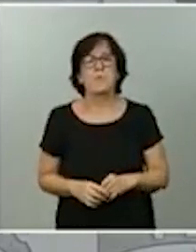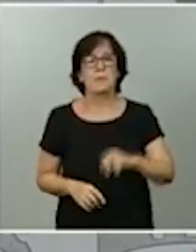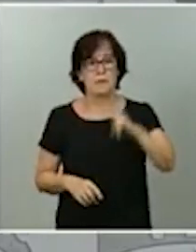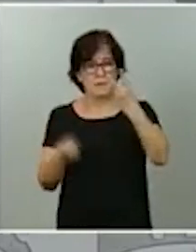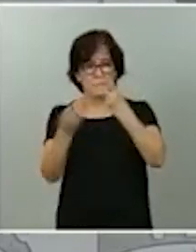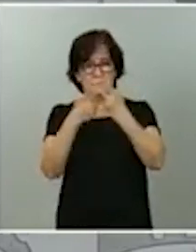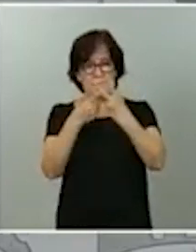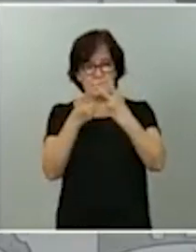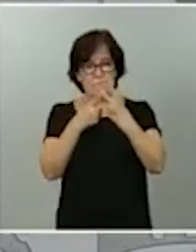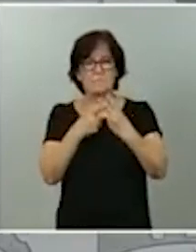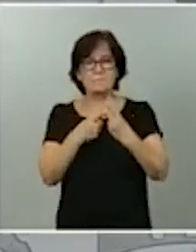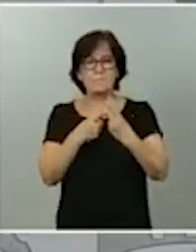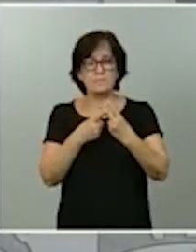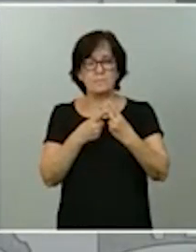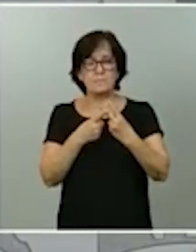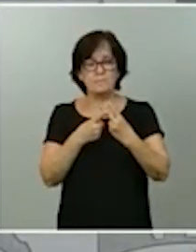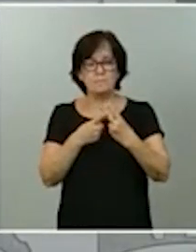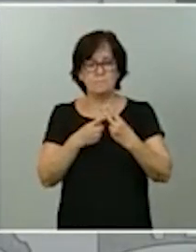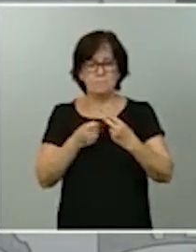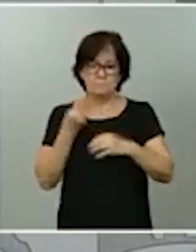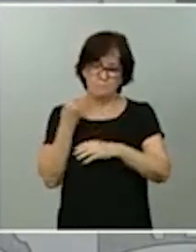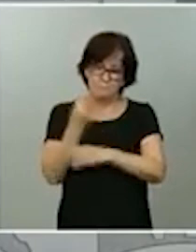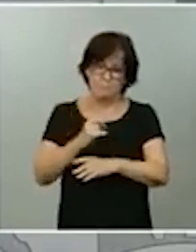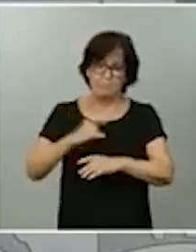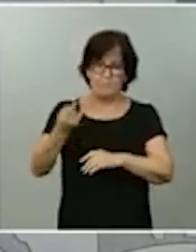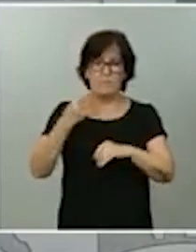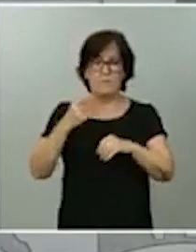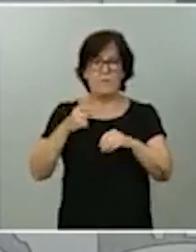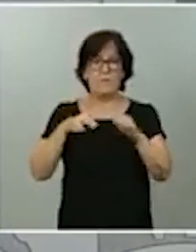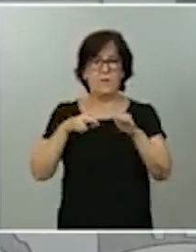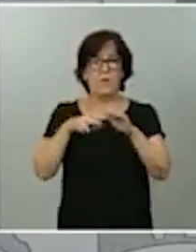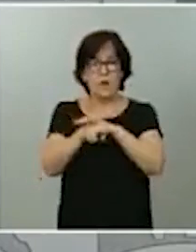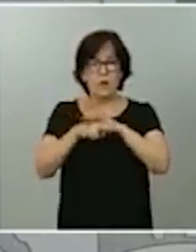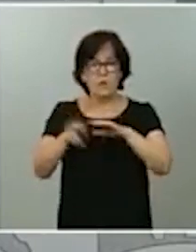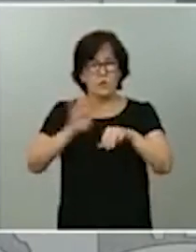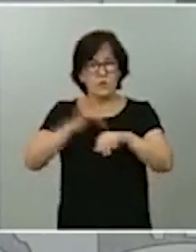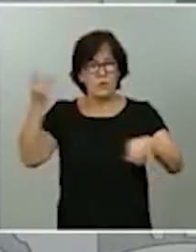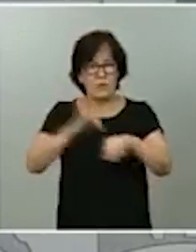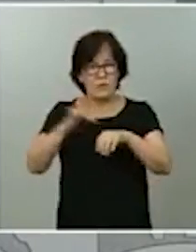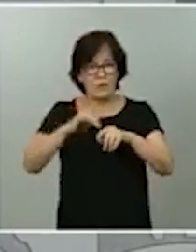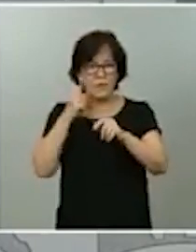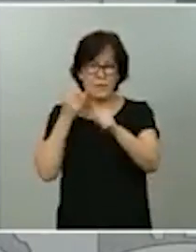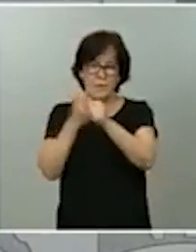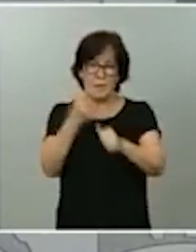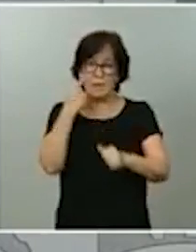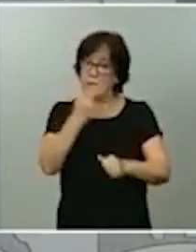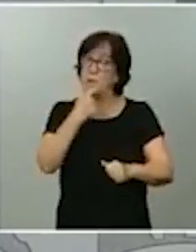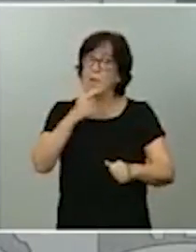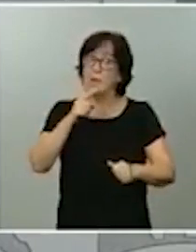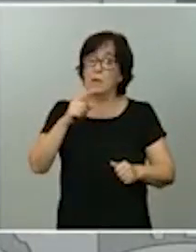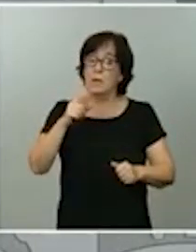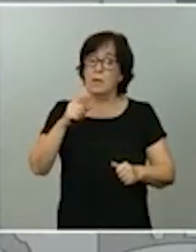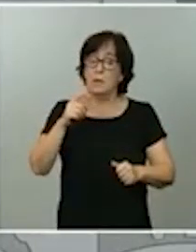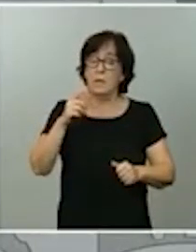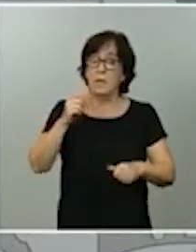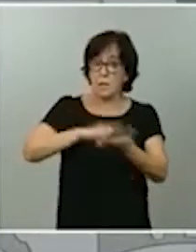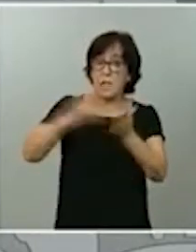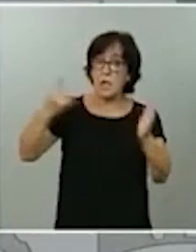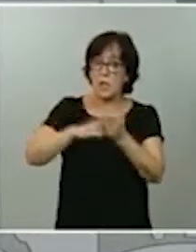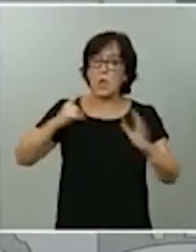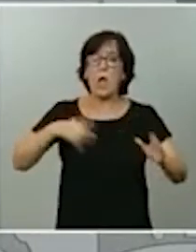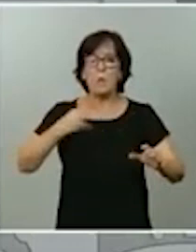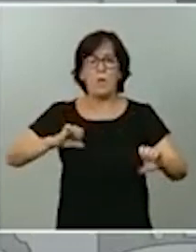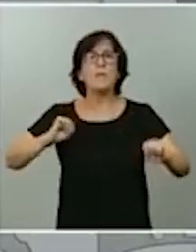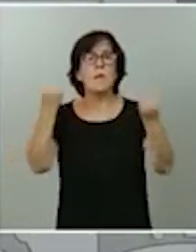refuerzo de los medios digitales de rastreo. Como saben, la tecnología también puede salvar vidas si se emplea para afrontar